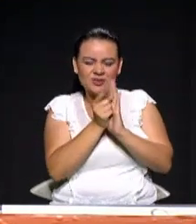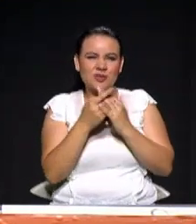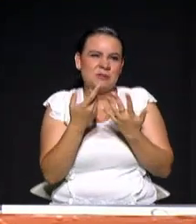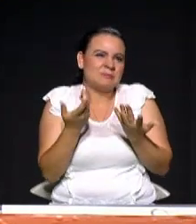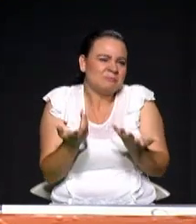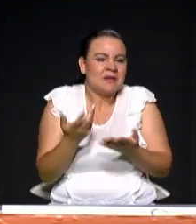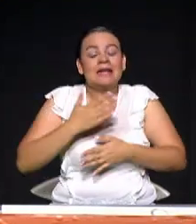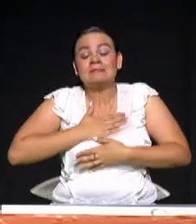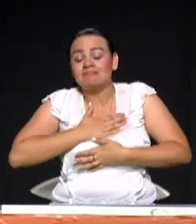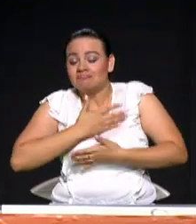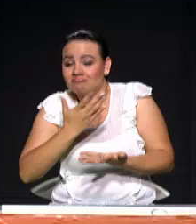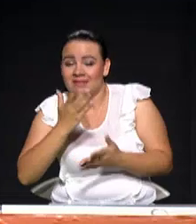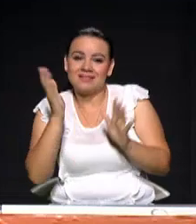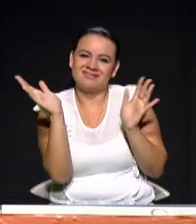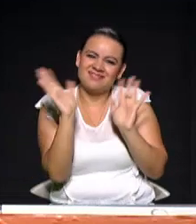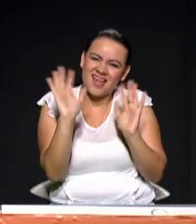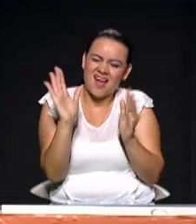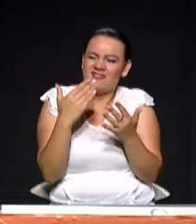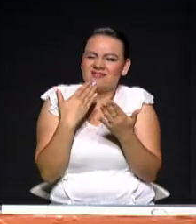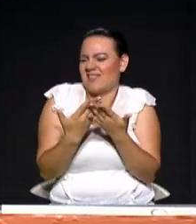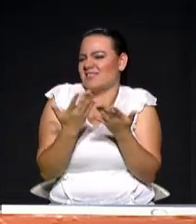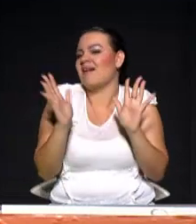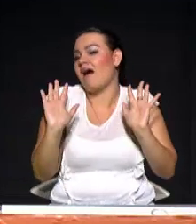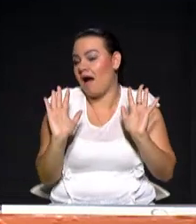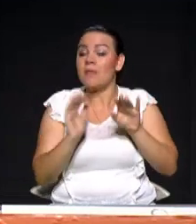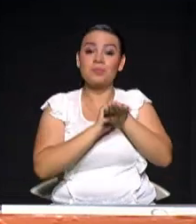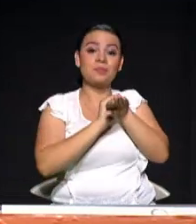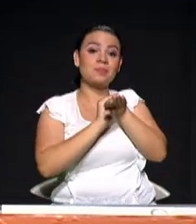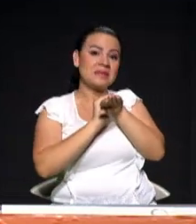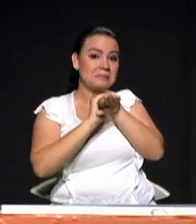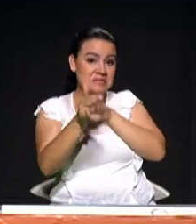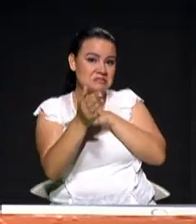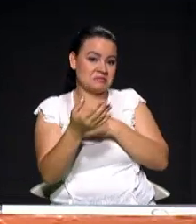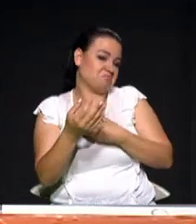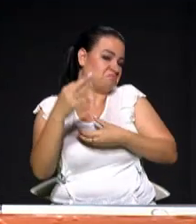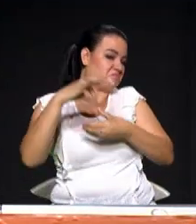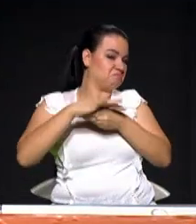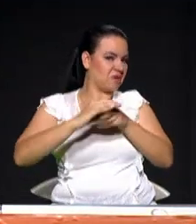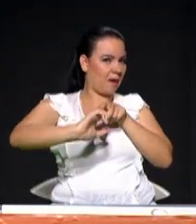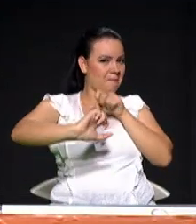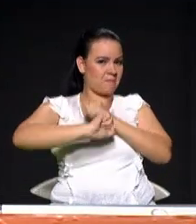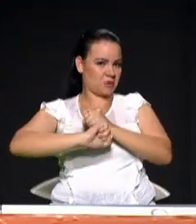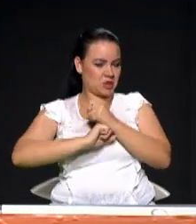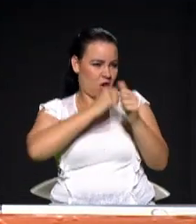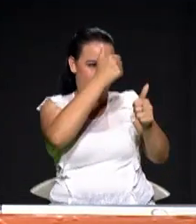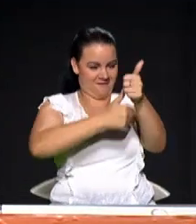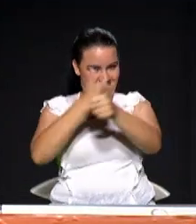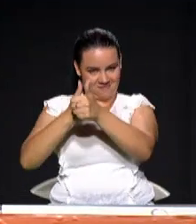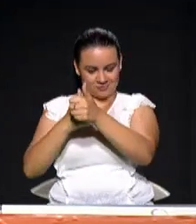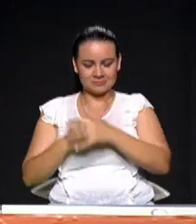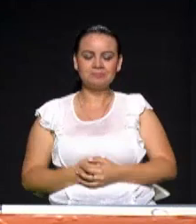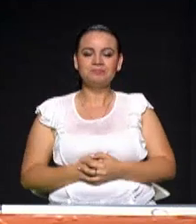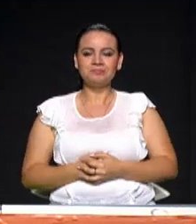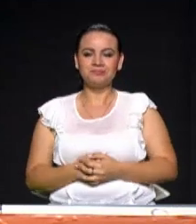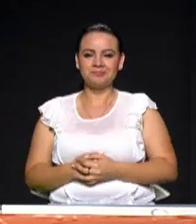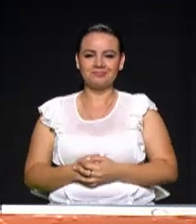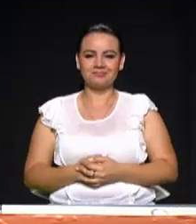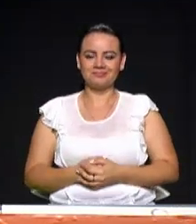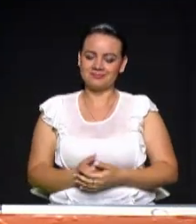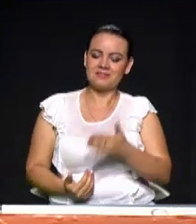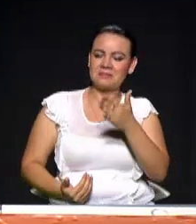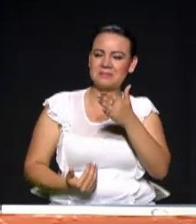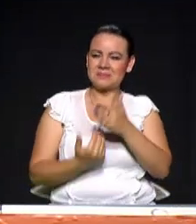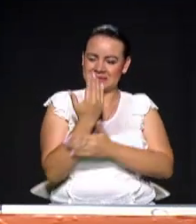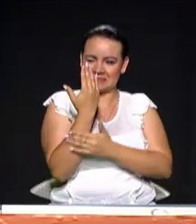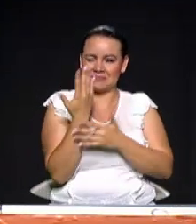teleaudiencia y además los inviten a votar por cada uno de sus programas de gobierno. Comenzamos entonces con esta última